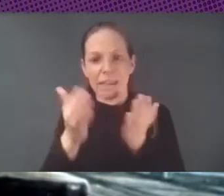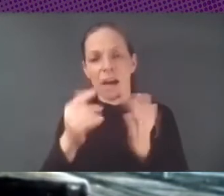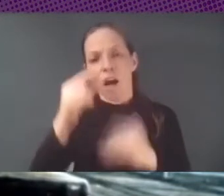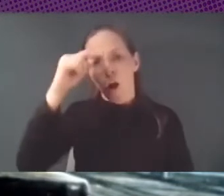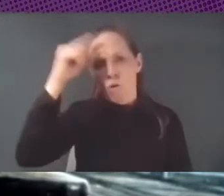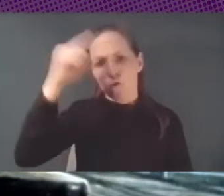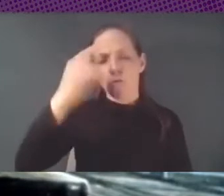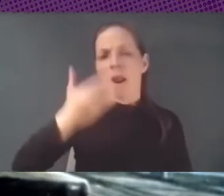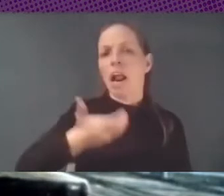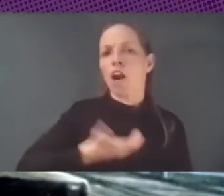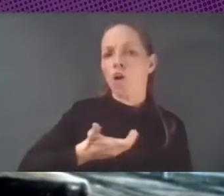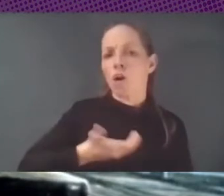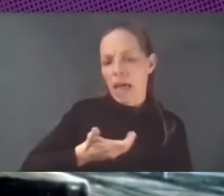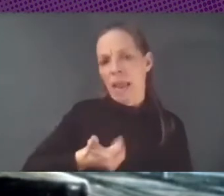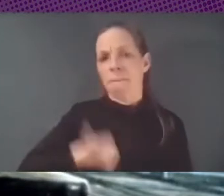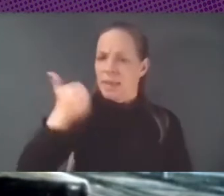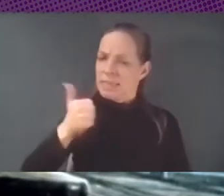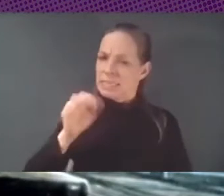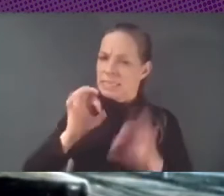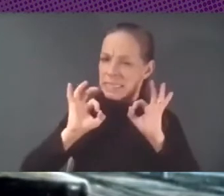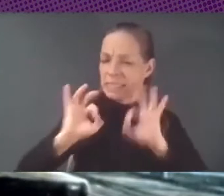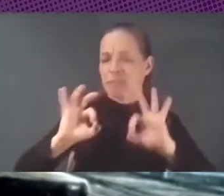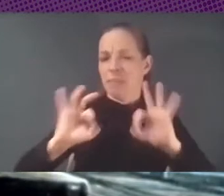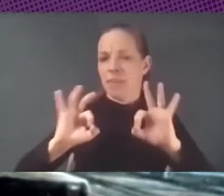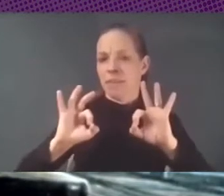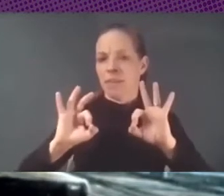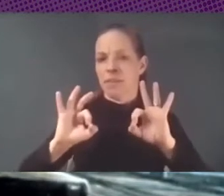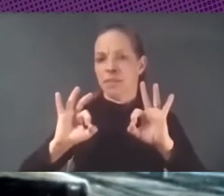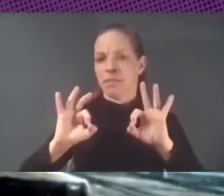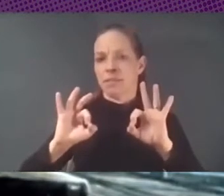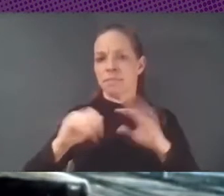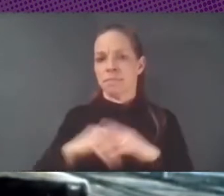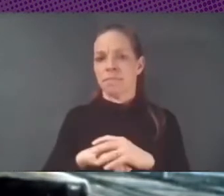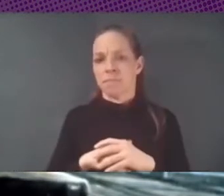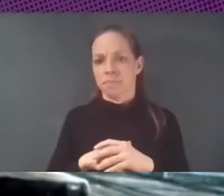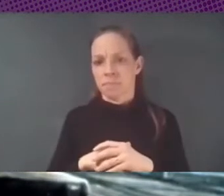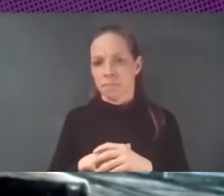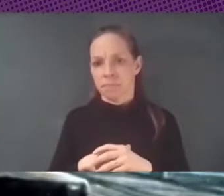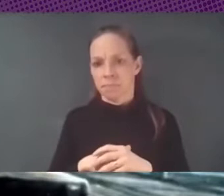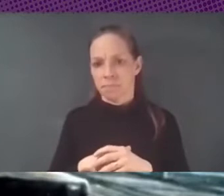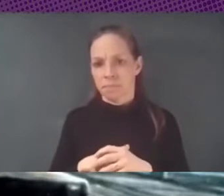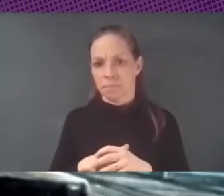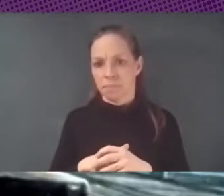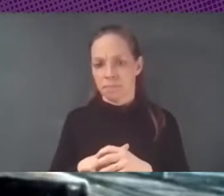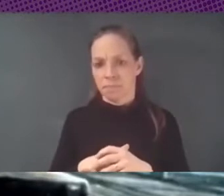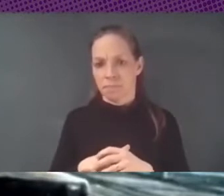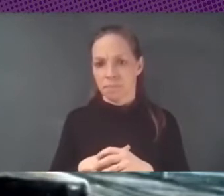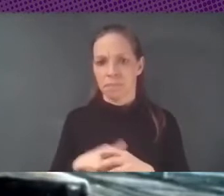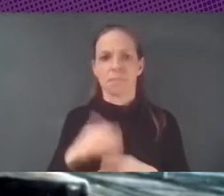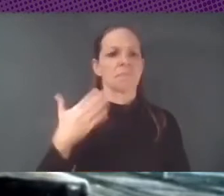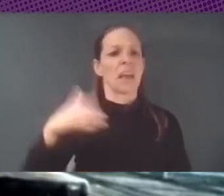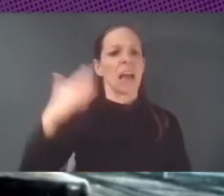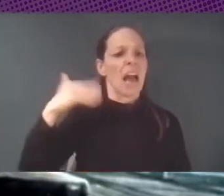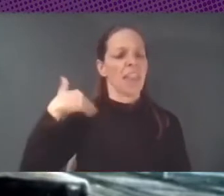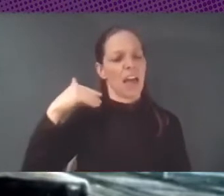también que no estén tan ancladas a visiones. Las visiones que veíamos hace unos años más mainstream y que todavía